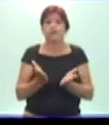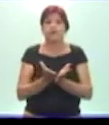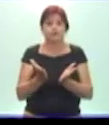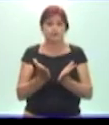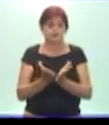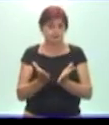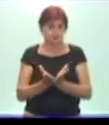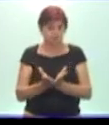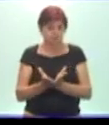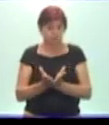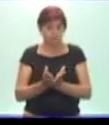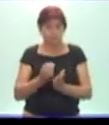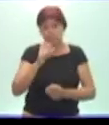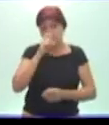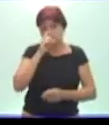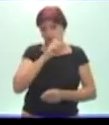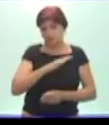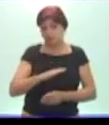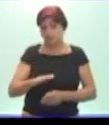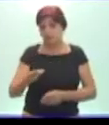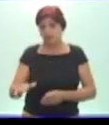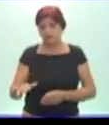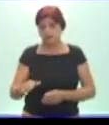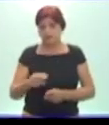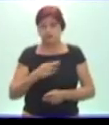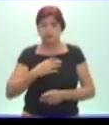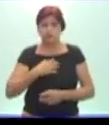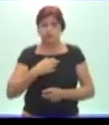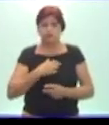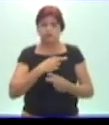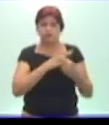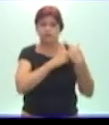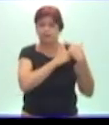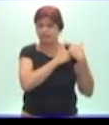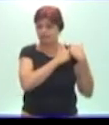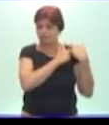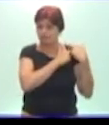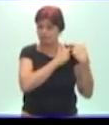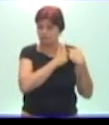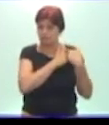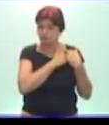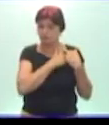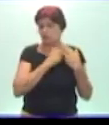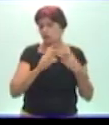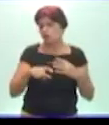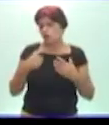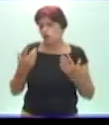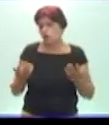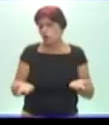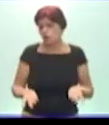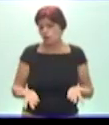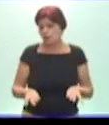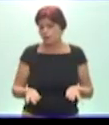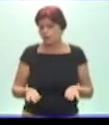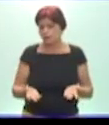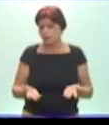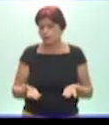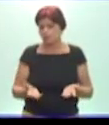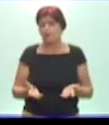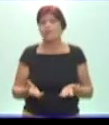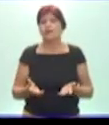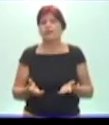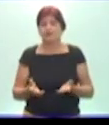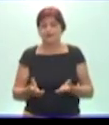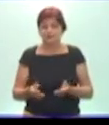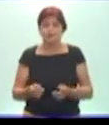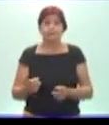escolar. Miren, el niño tiene mucha mayor responsabilidad, empiezan a tener mayor decisión propia y como